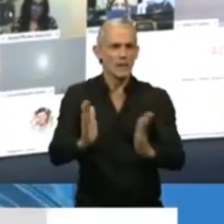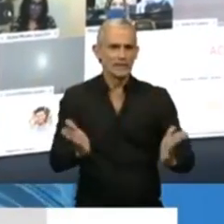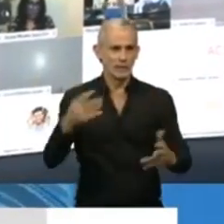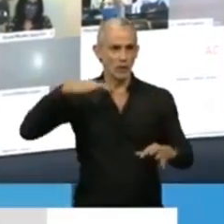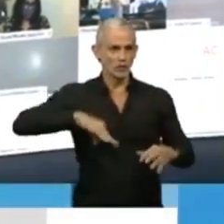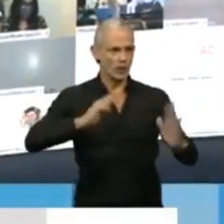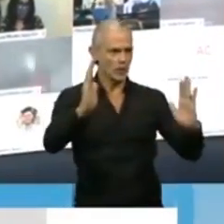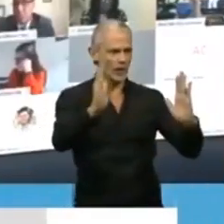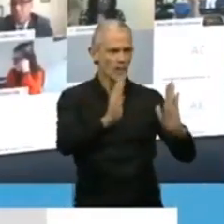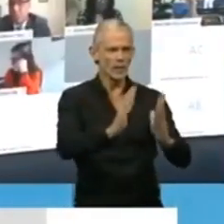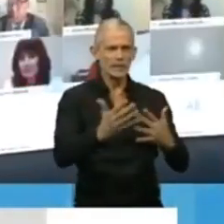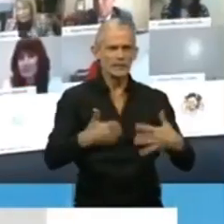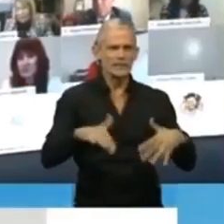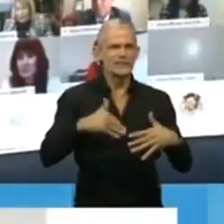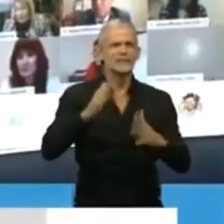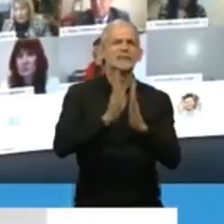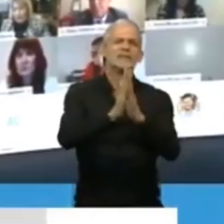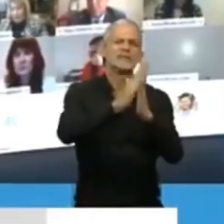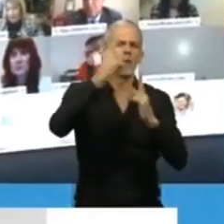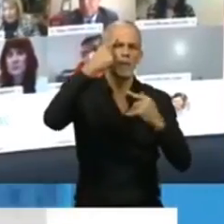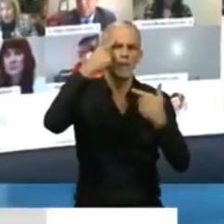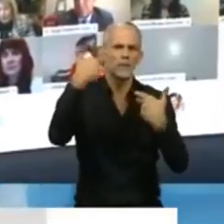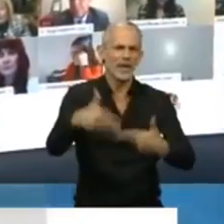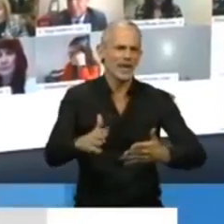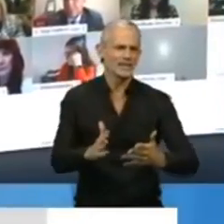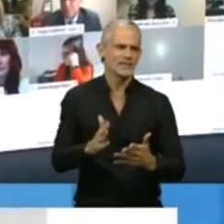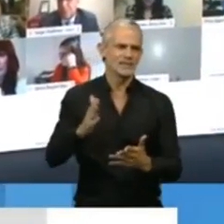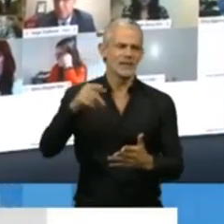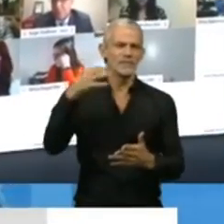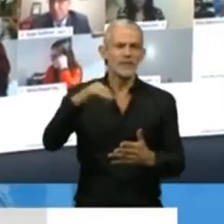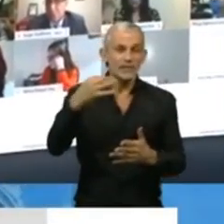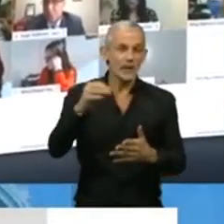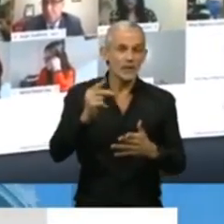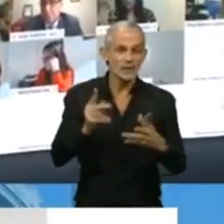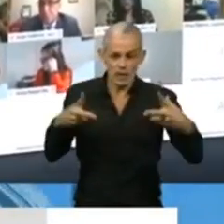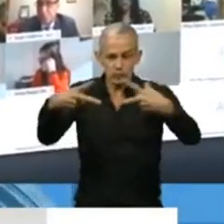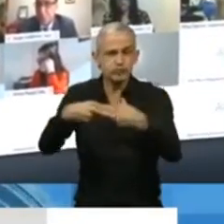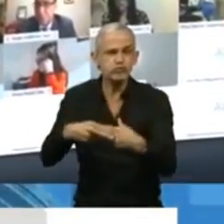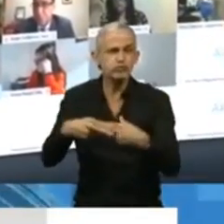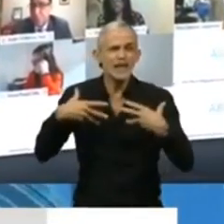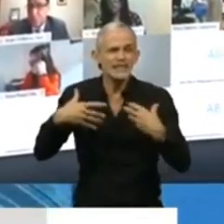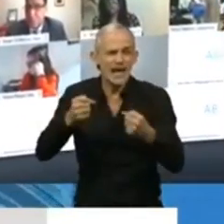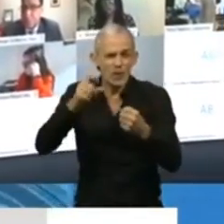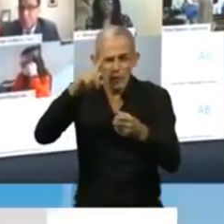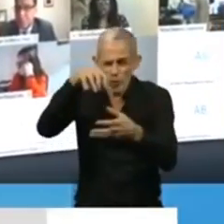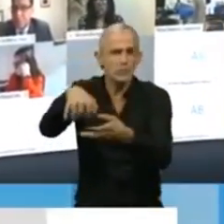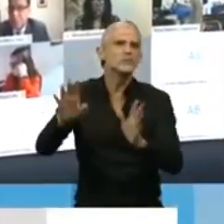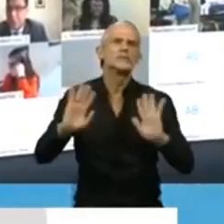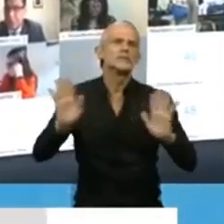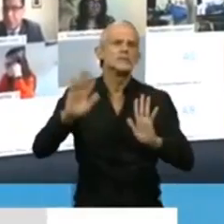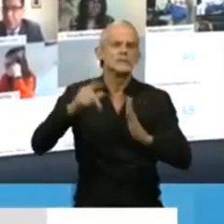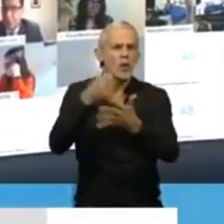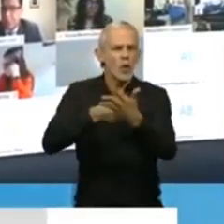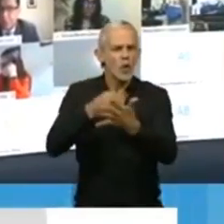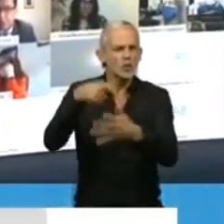salario. Les pedimos que recapaciten y que no hagan recortes en salud. Que hoy son la primera línea de esta batalla